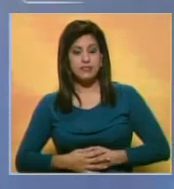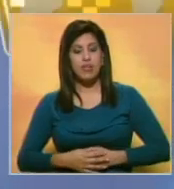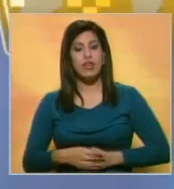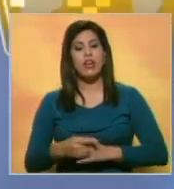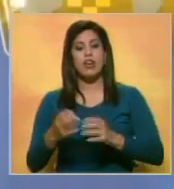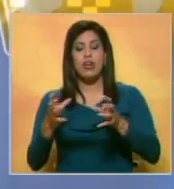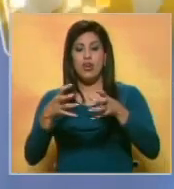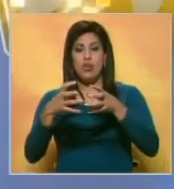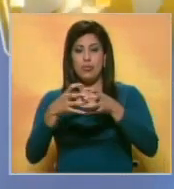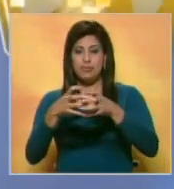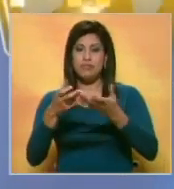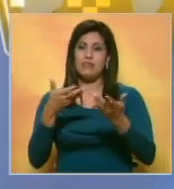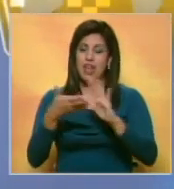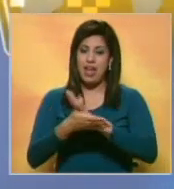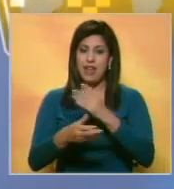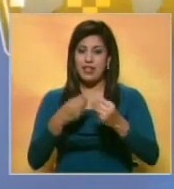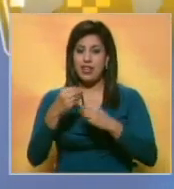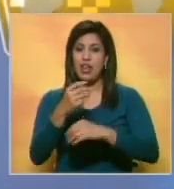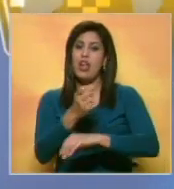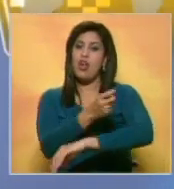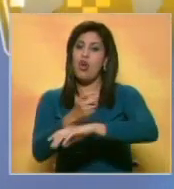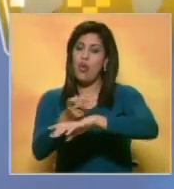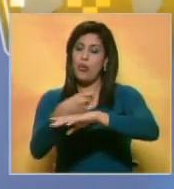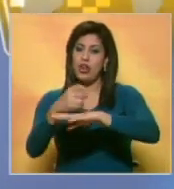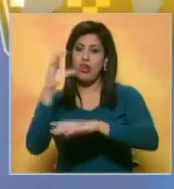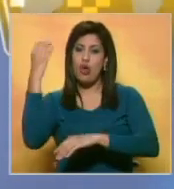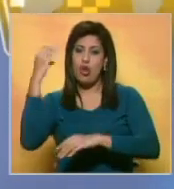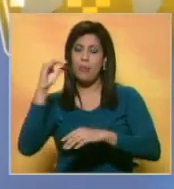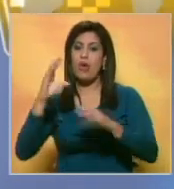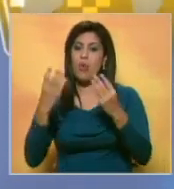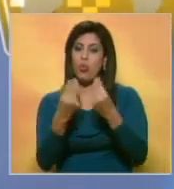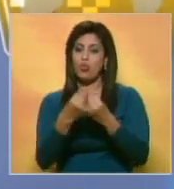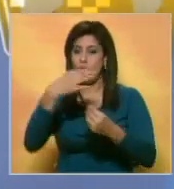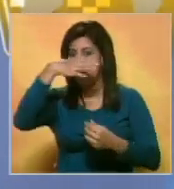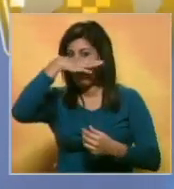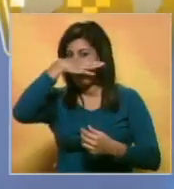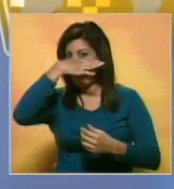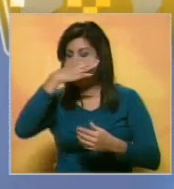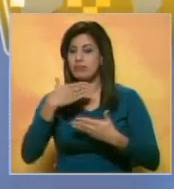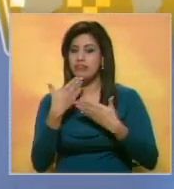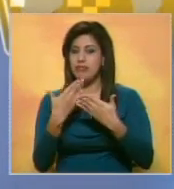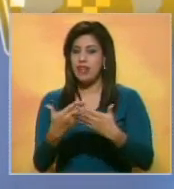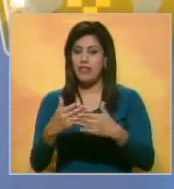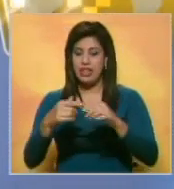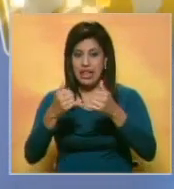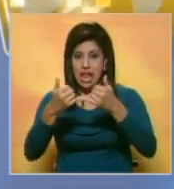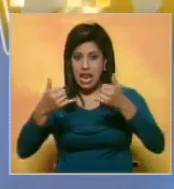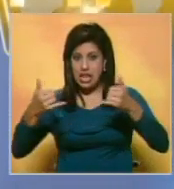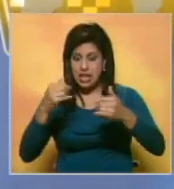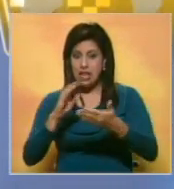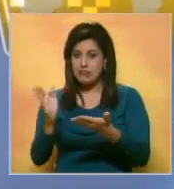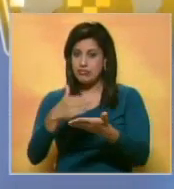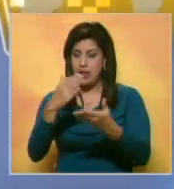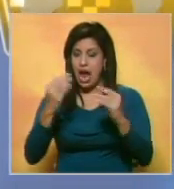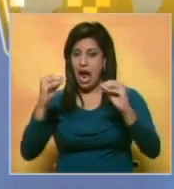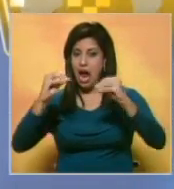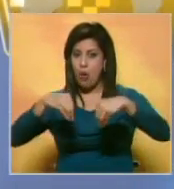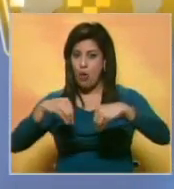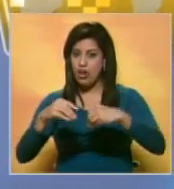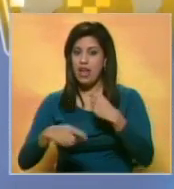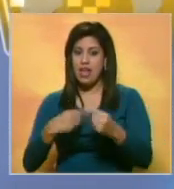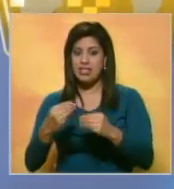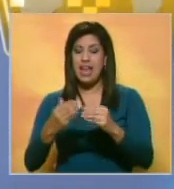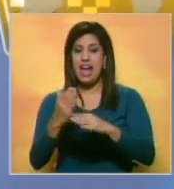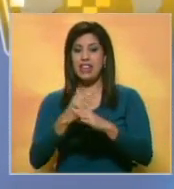Los contactos preliminares realizados por el gobierno colombiano y la guerrilla de la FARC que permitieron delinear una agenda de negociación se habrían